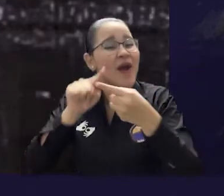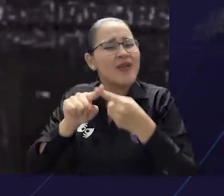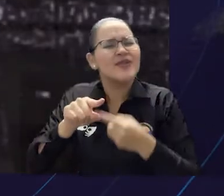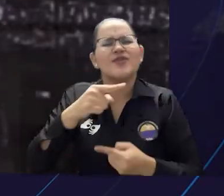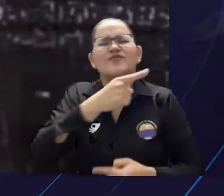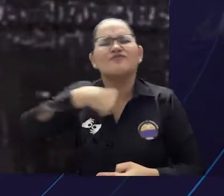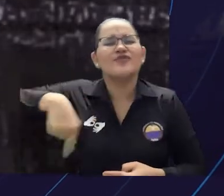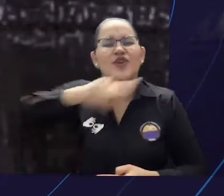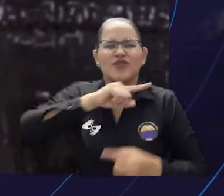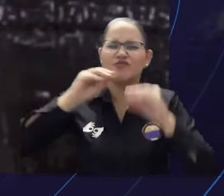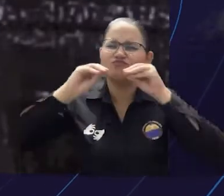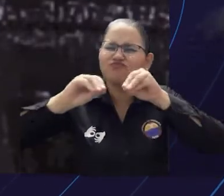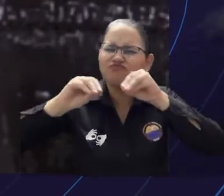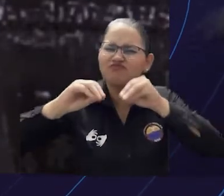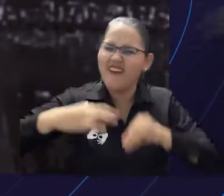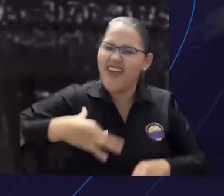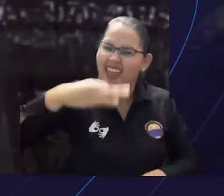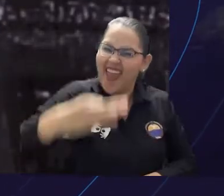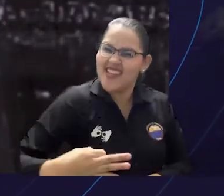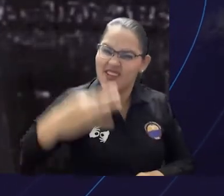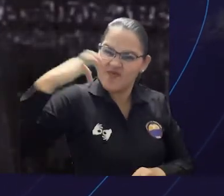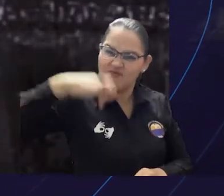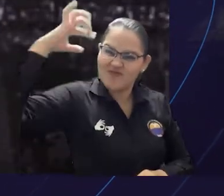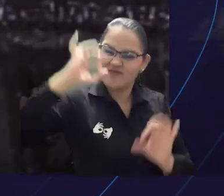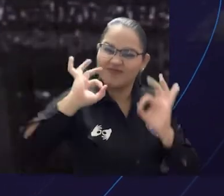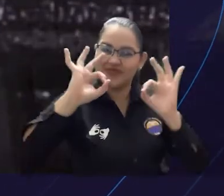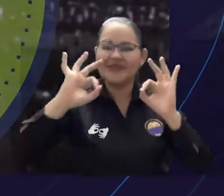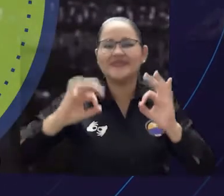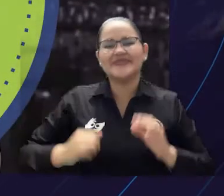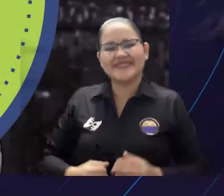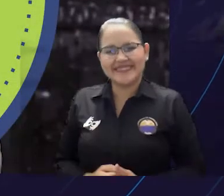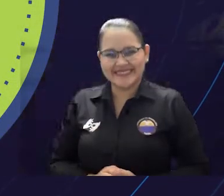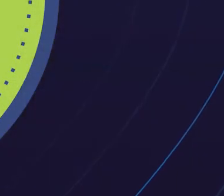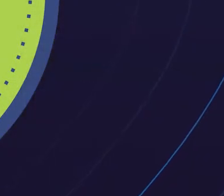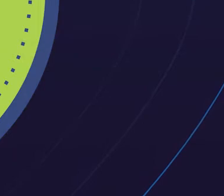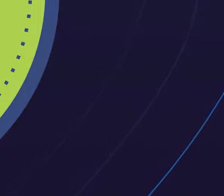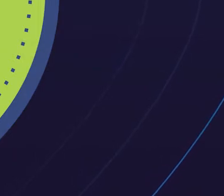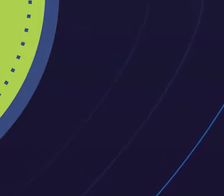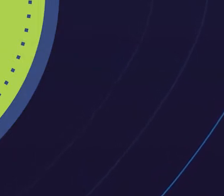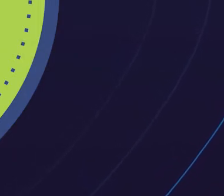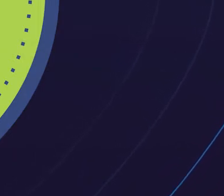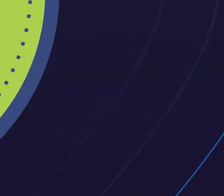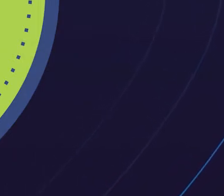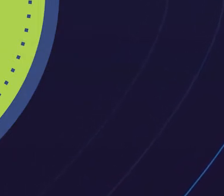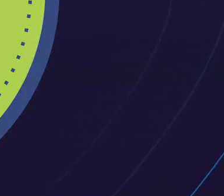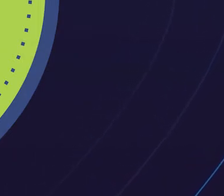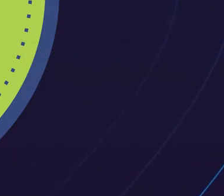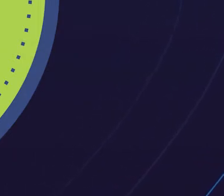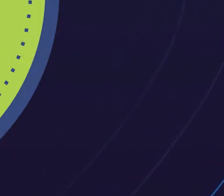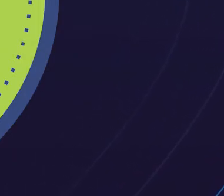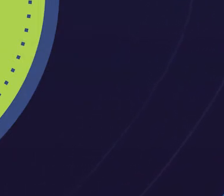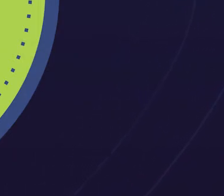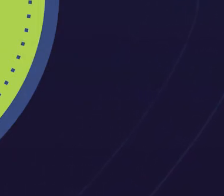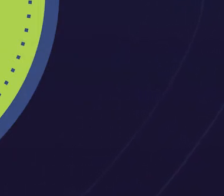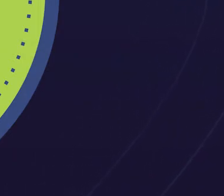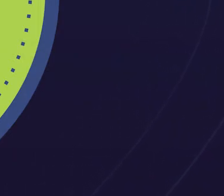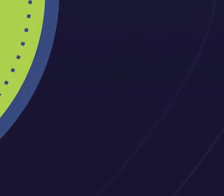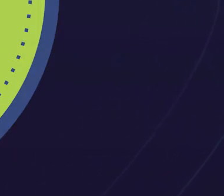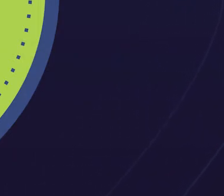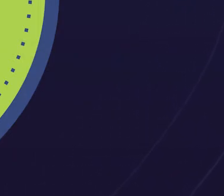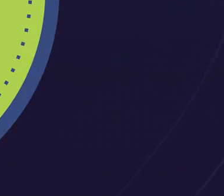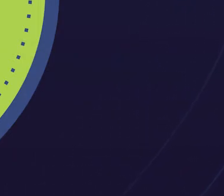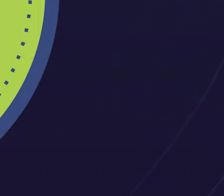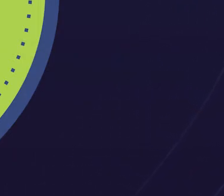confiar en nosotros para formarnos con sentido ético y profesional. Universidad del Magdalena, más